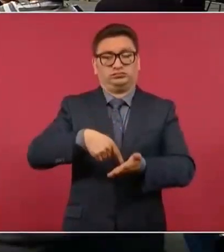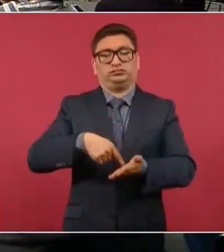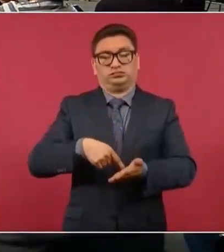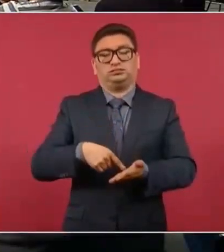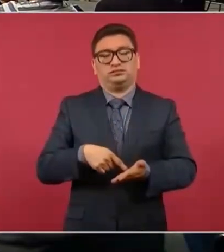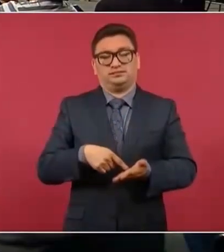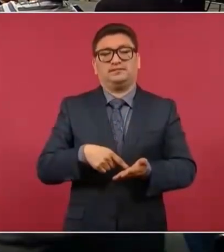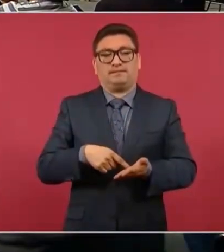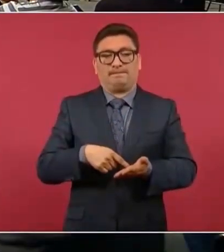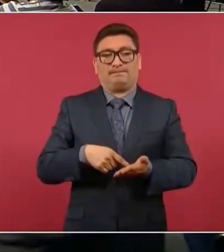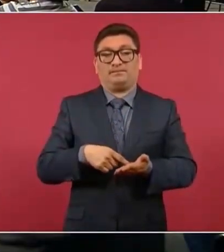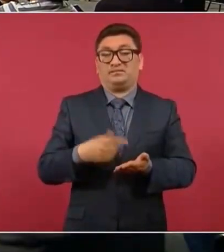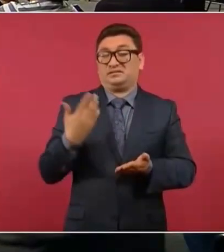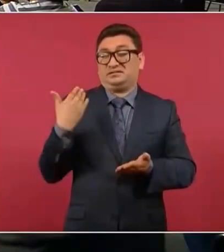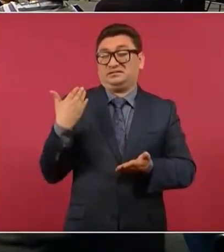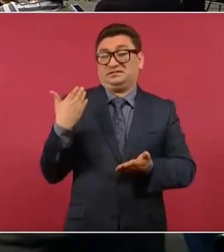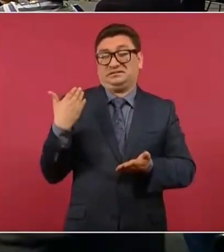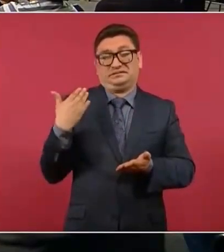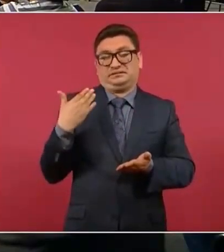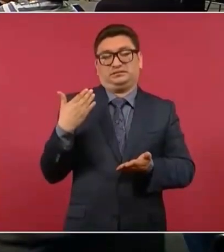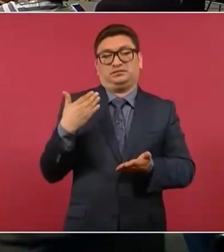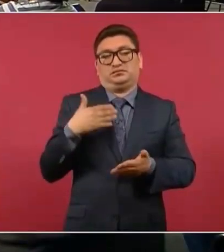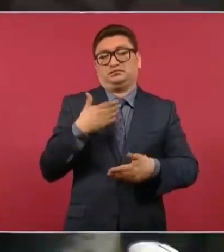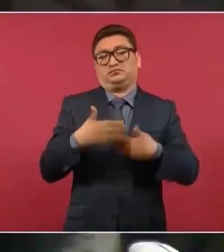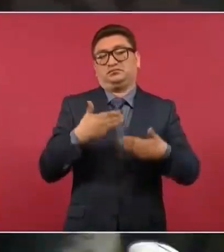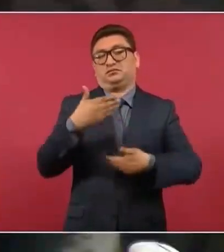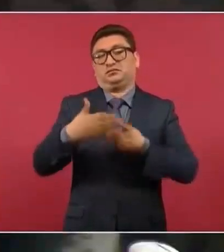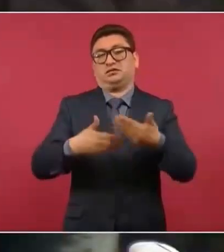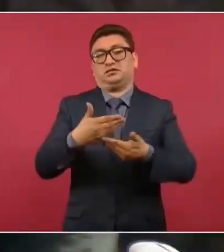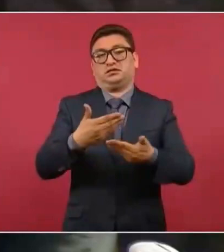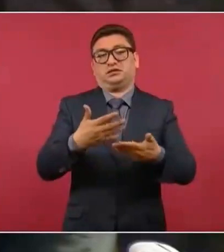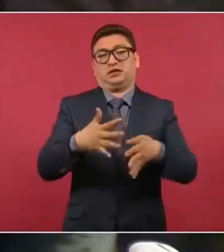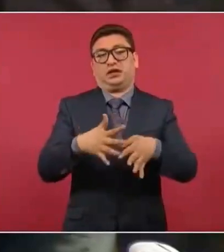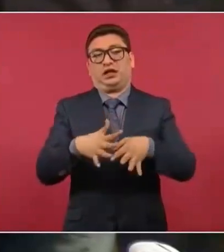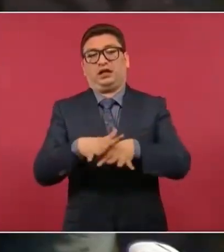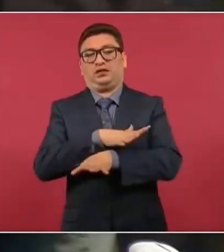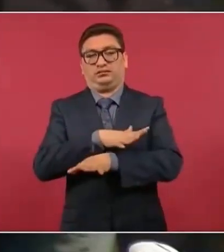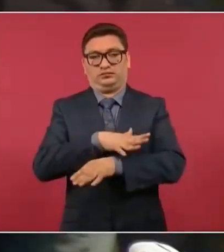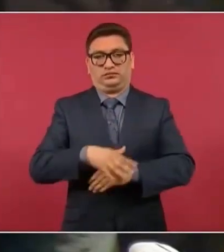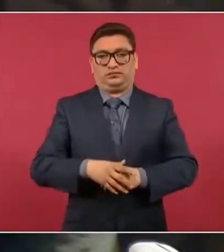Y en los últimos tiempos pasó como lo del siempre.